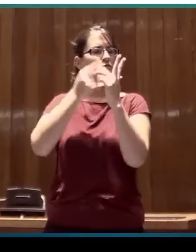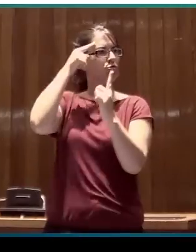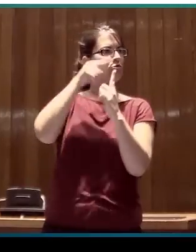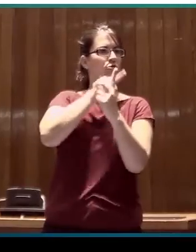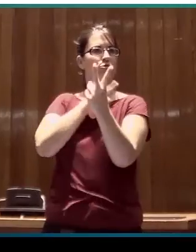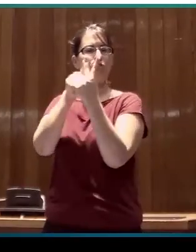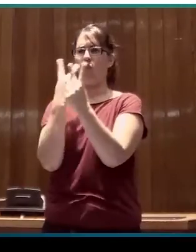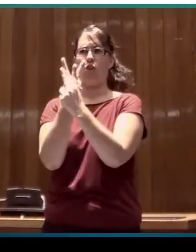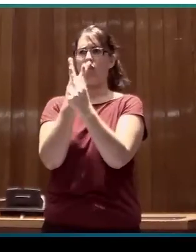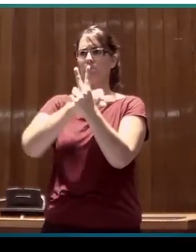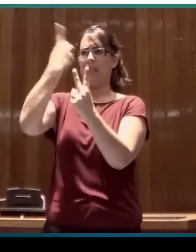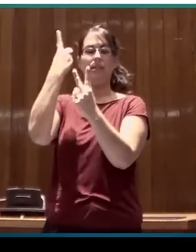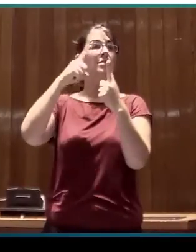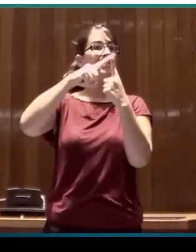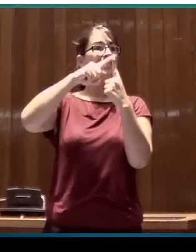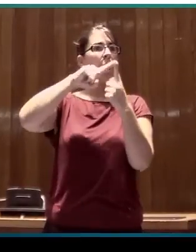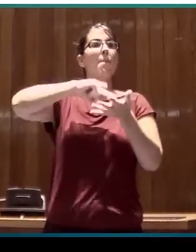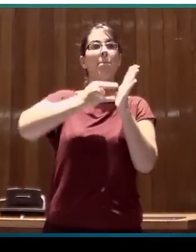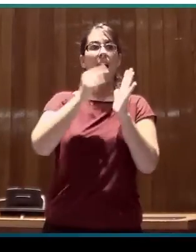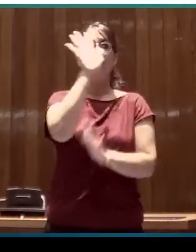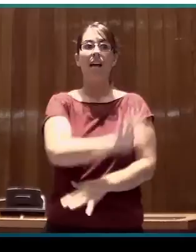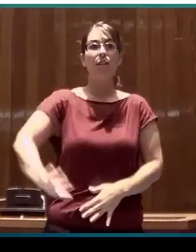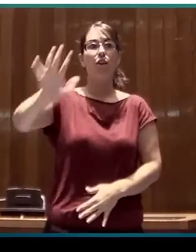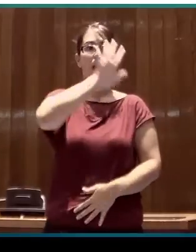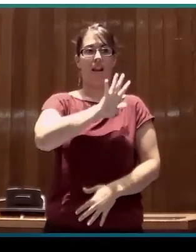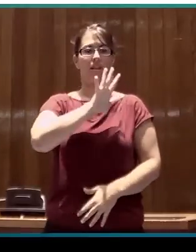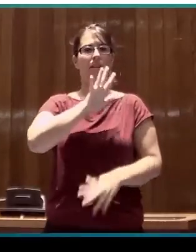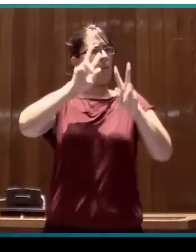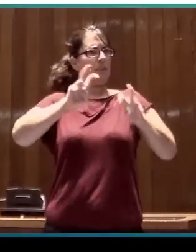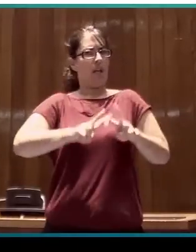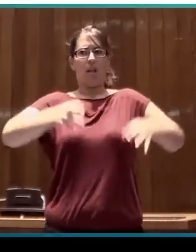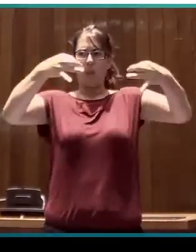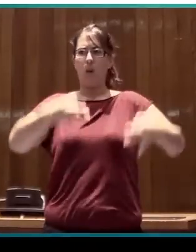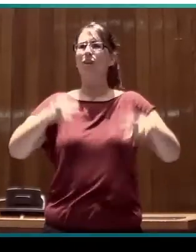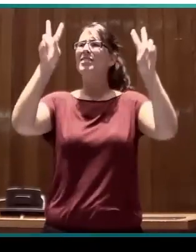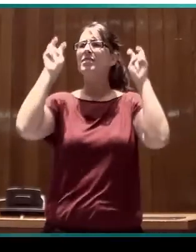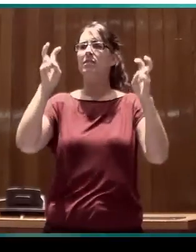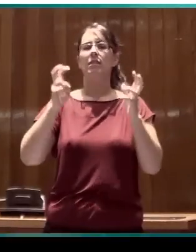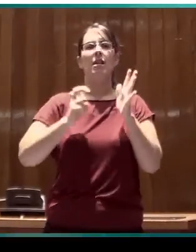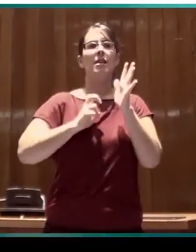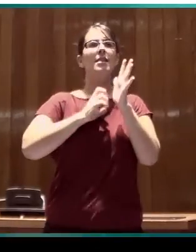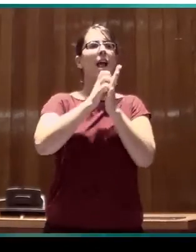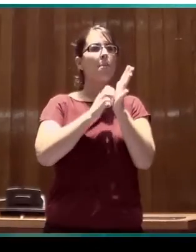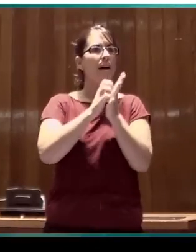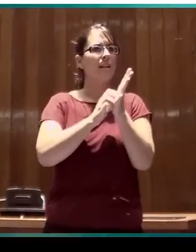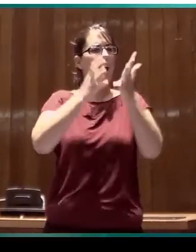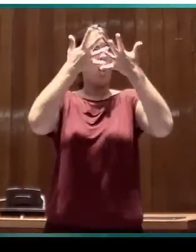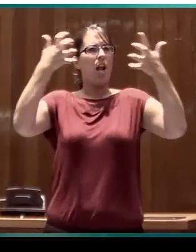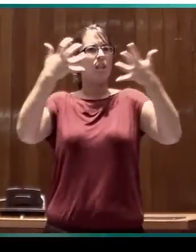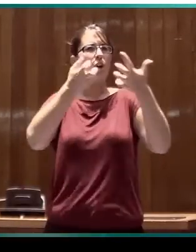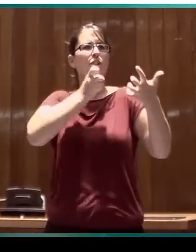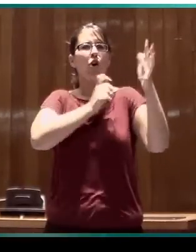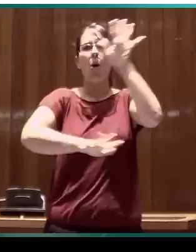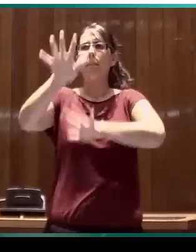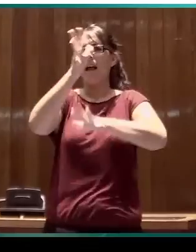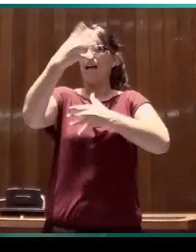uno del Plan Nacional de Investigación sobre la gramática de las oraciones complejas en la